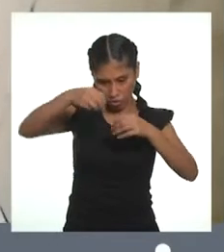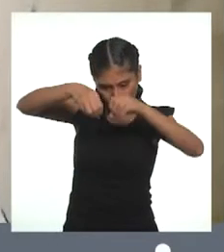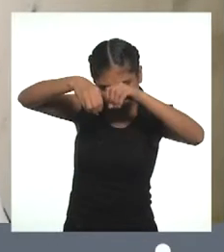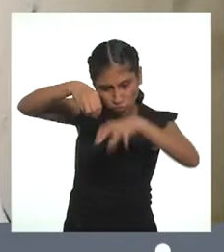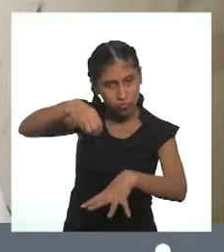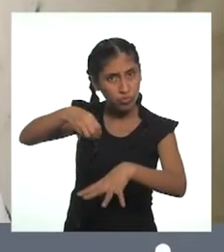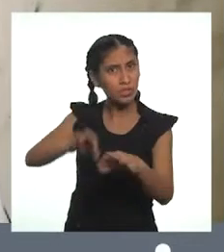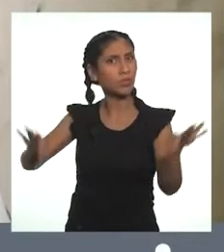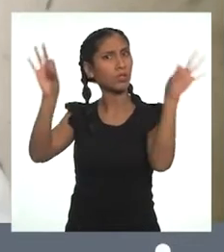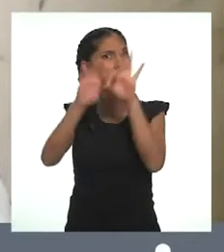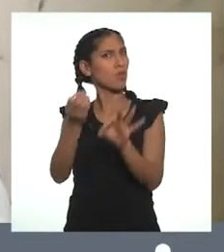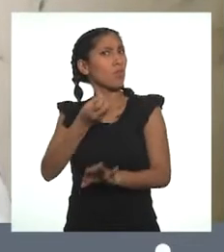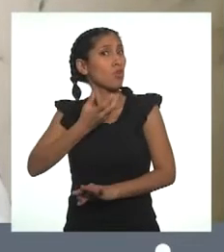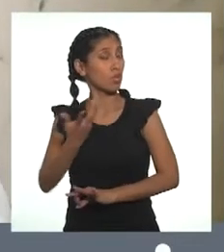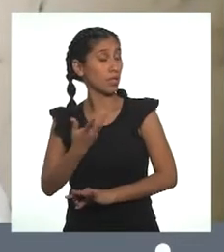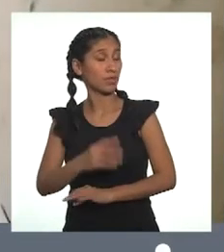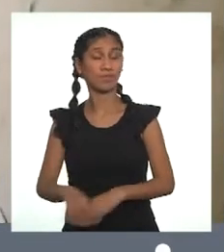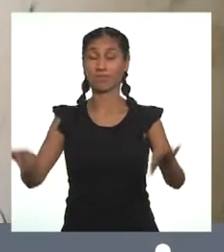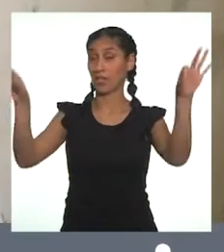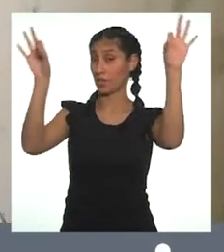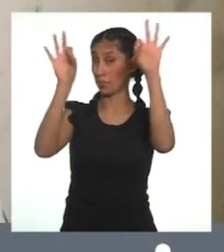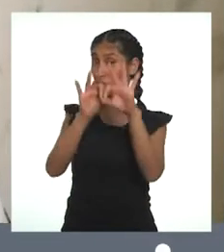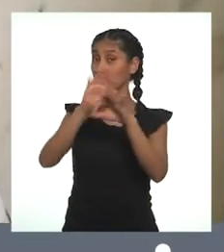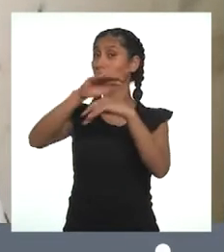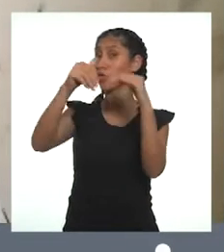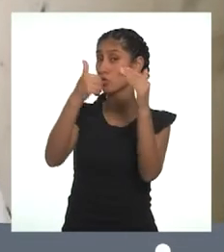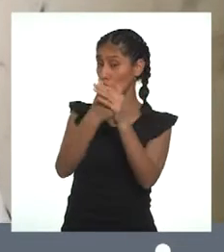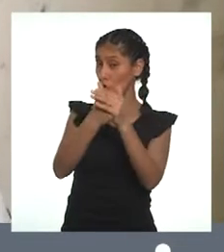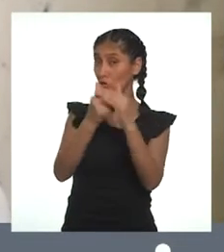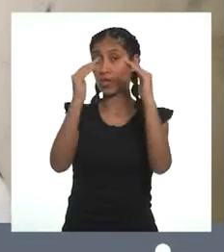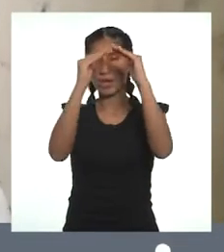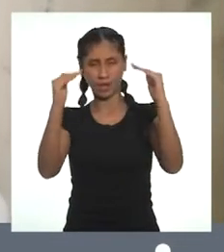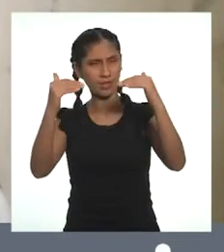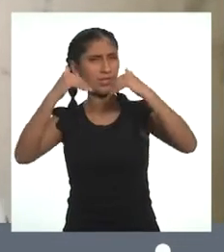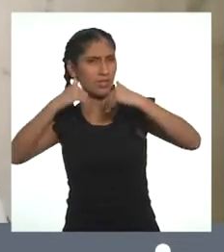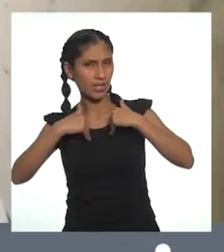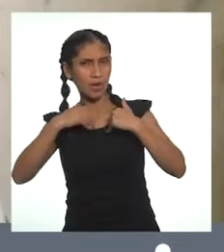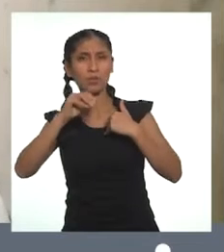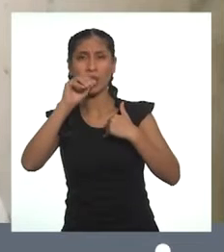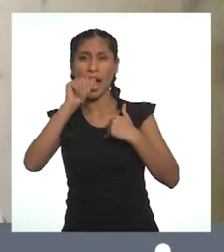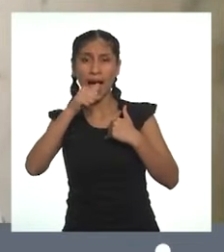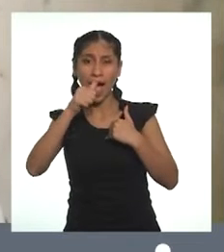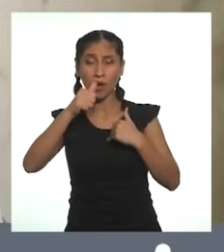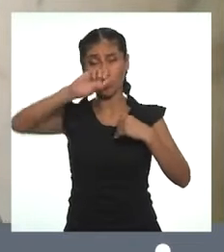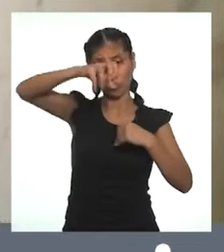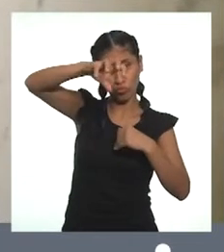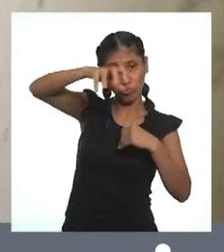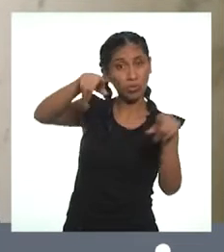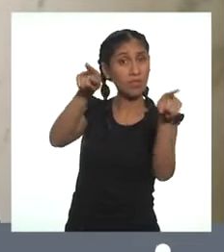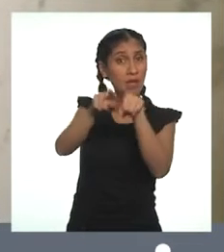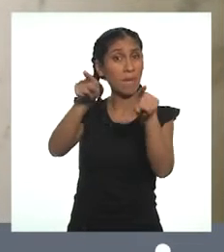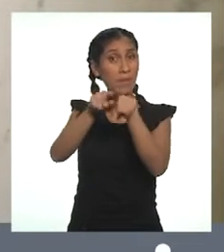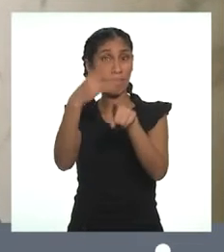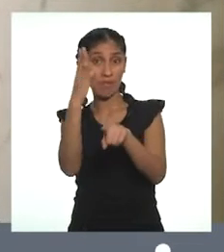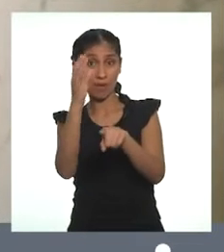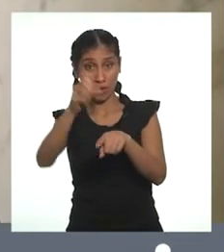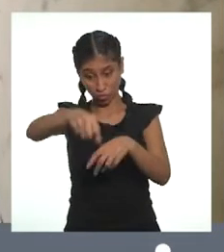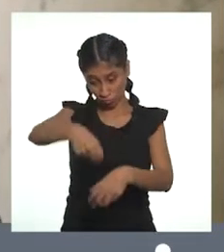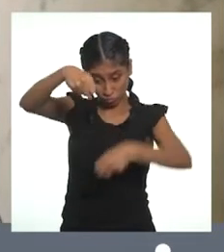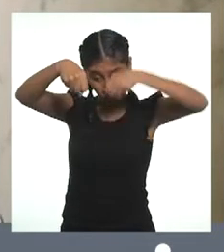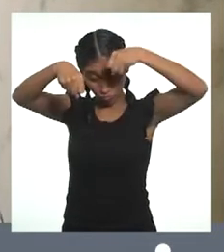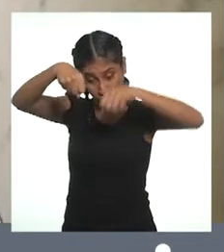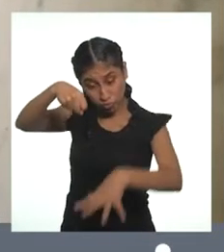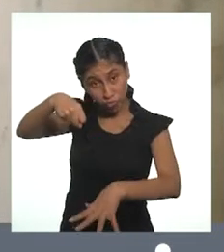importante que nosotros tengamos agua y desagüe en nuestra casa para que podamos vivir adecuadamente